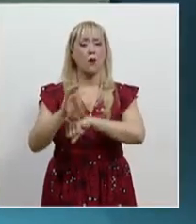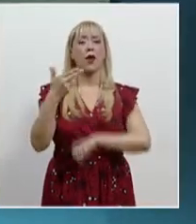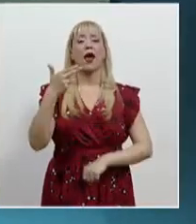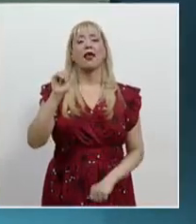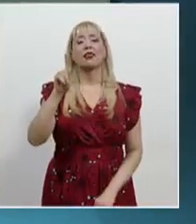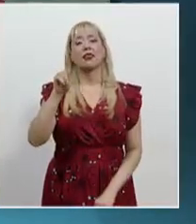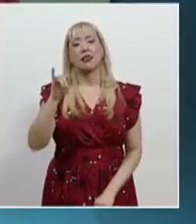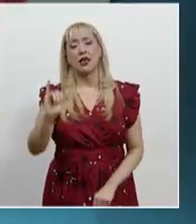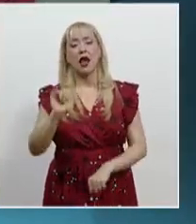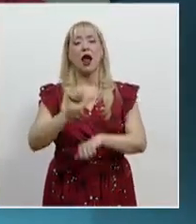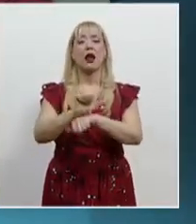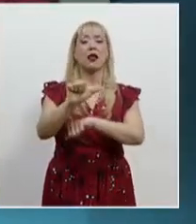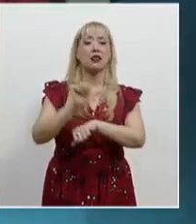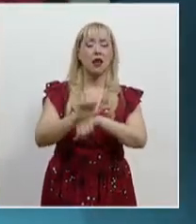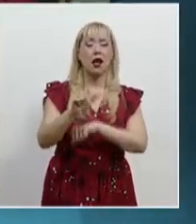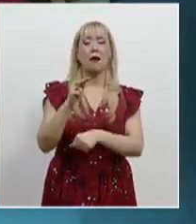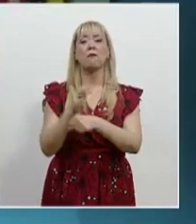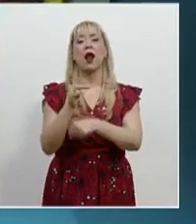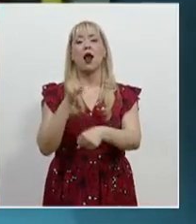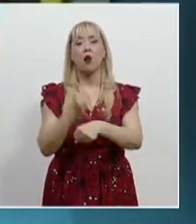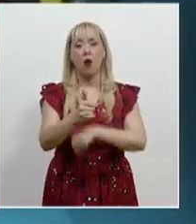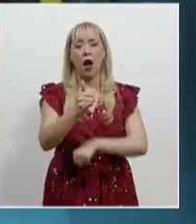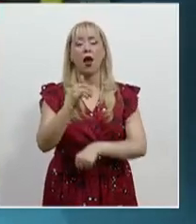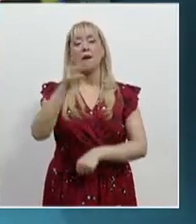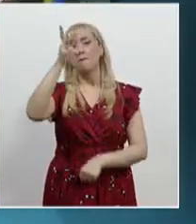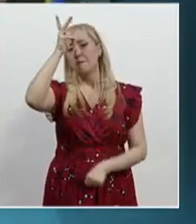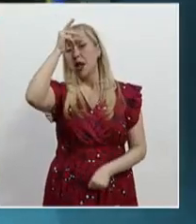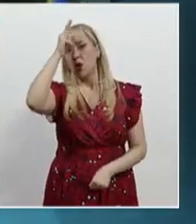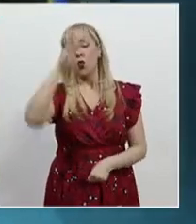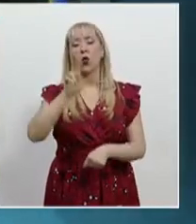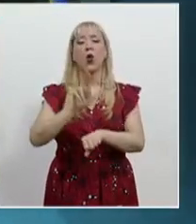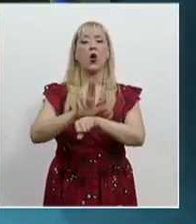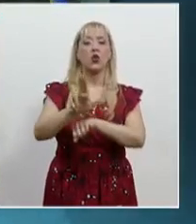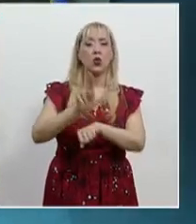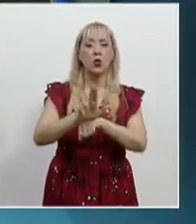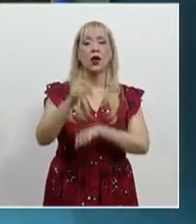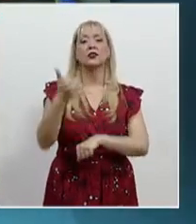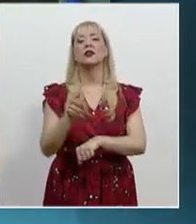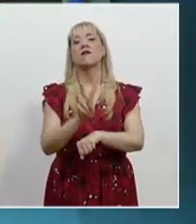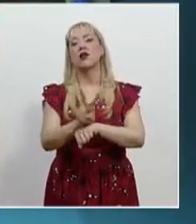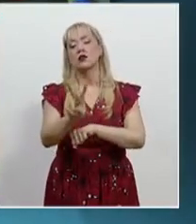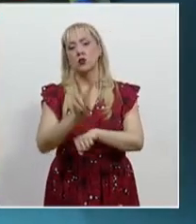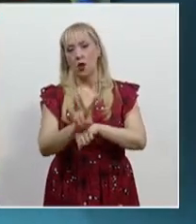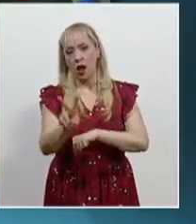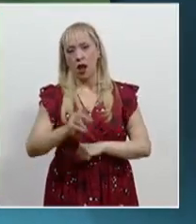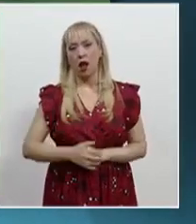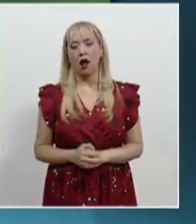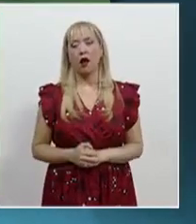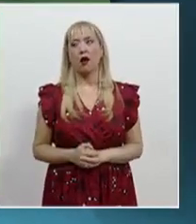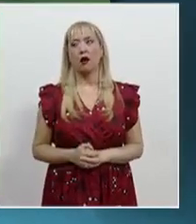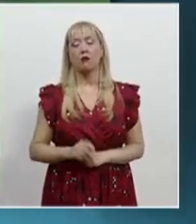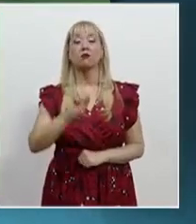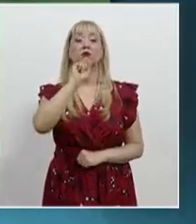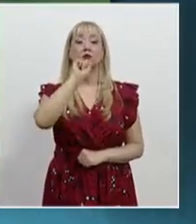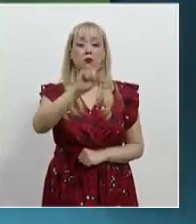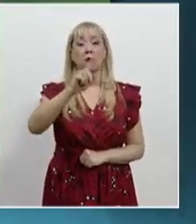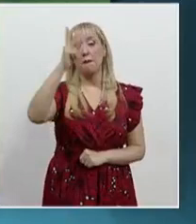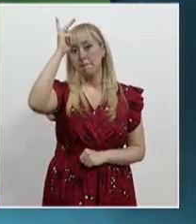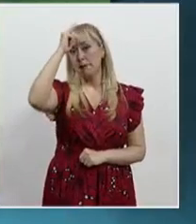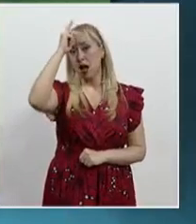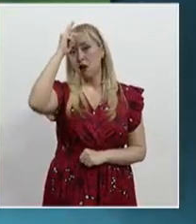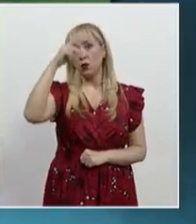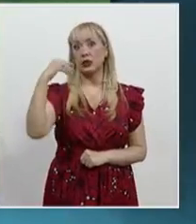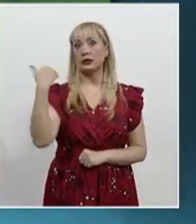Argentina, además de Paraguay, Perú, Honduras y Venezuela. En otro caso más, que involucra también autoridades de Perú